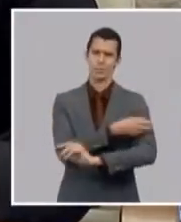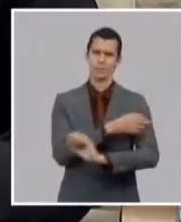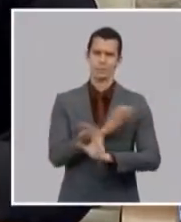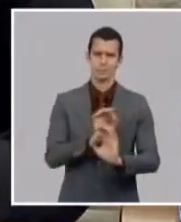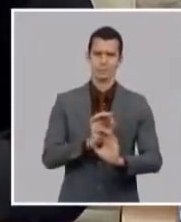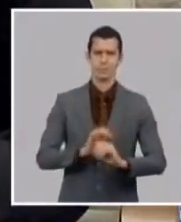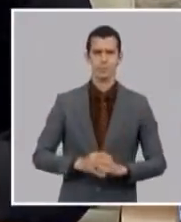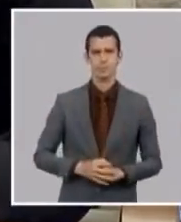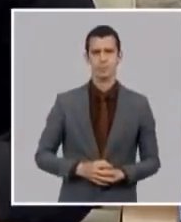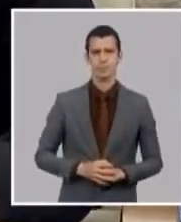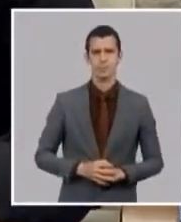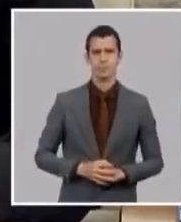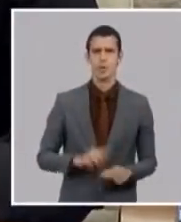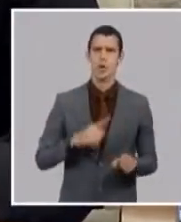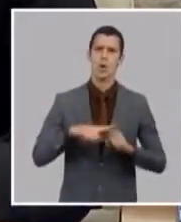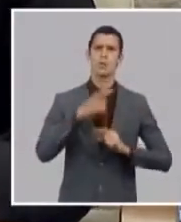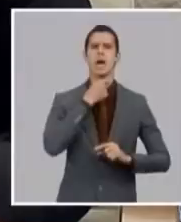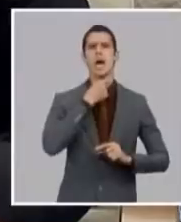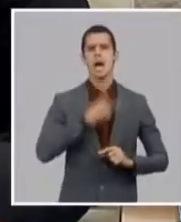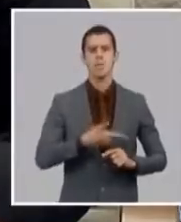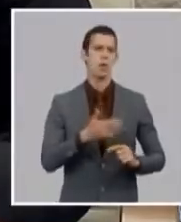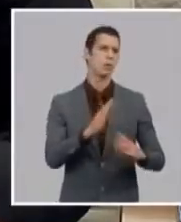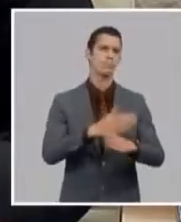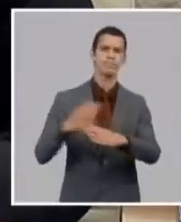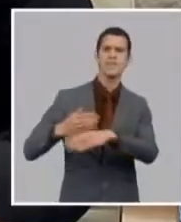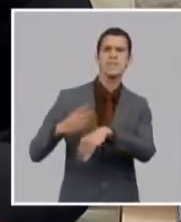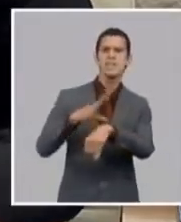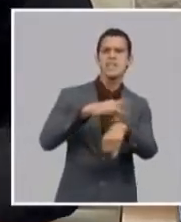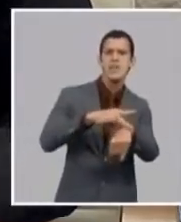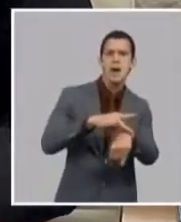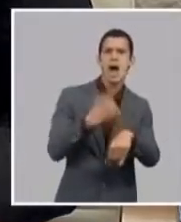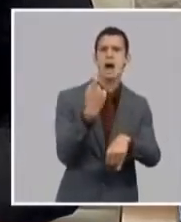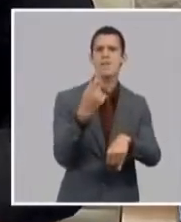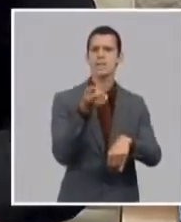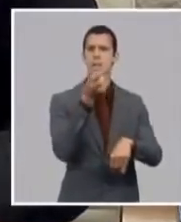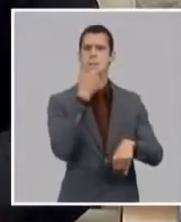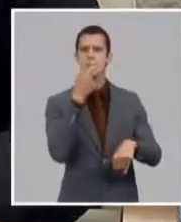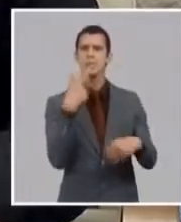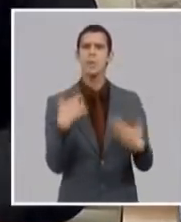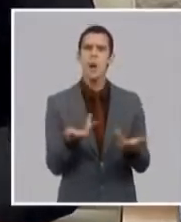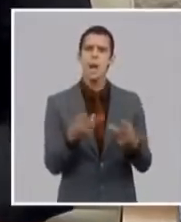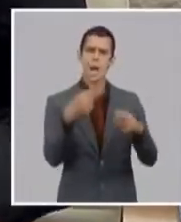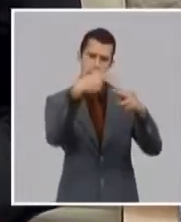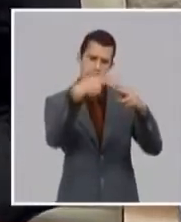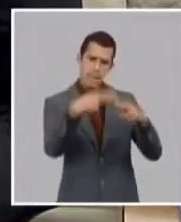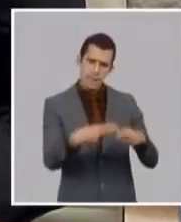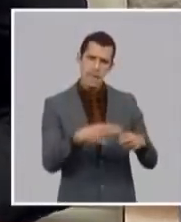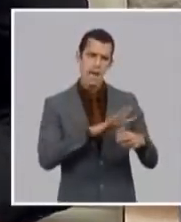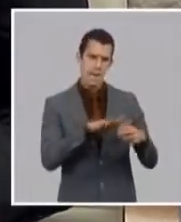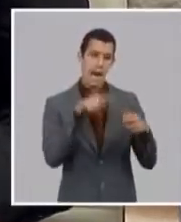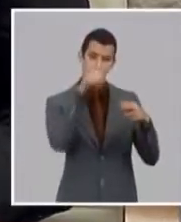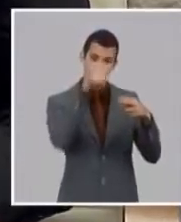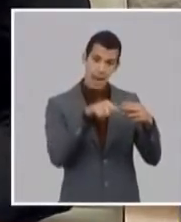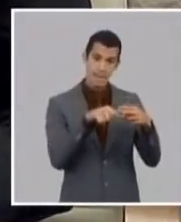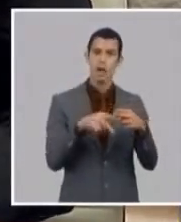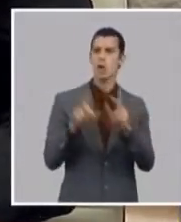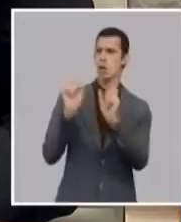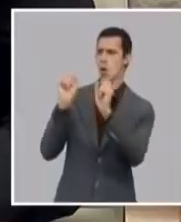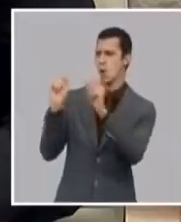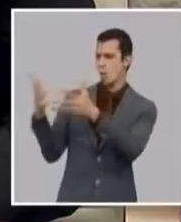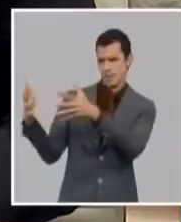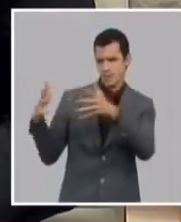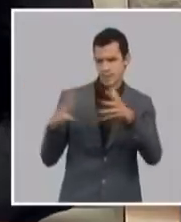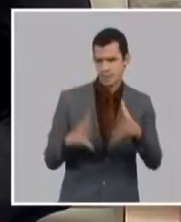hospitalaria en otros medicamentos para los diferentes y sobre todo estamos hablando de medicamentos para